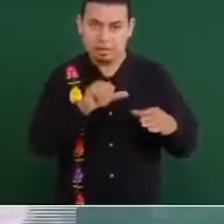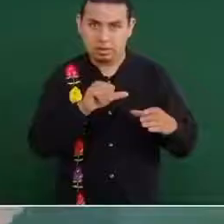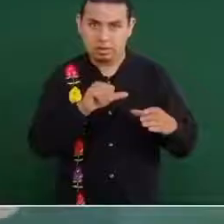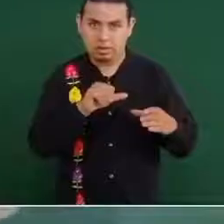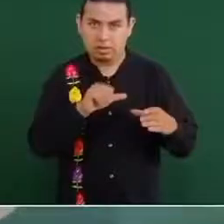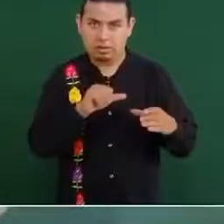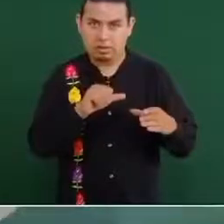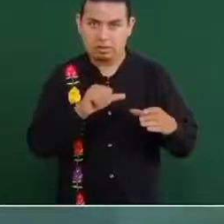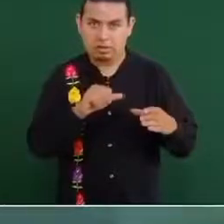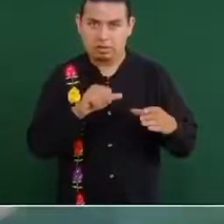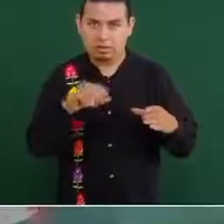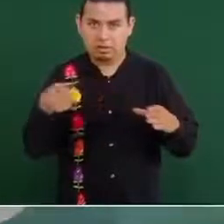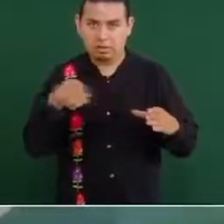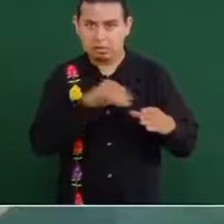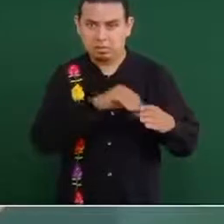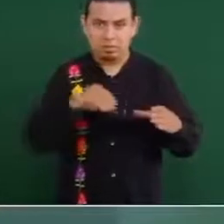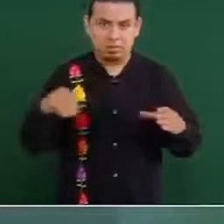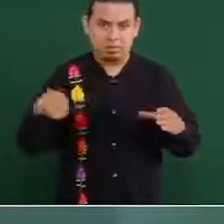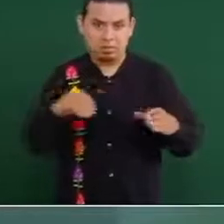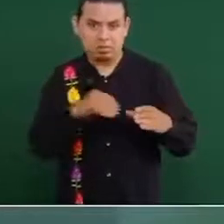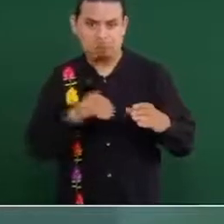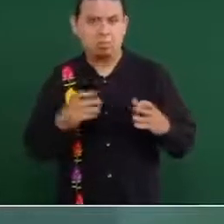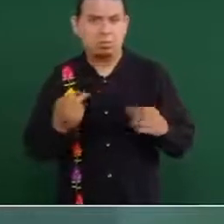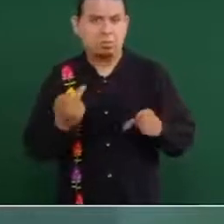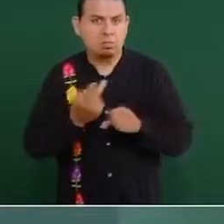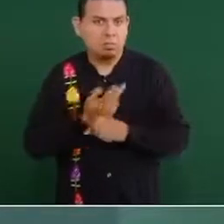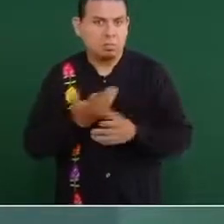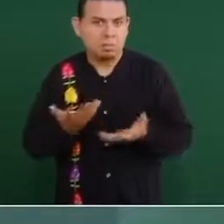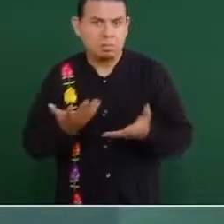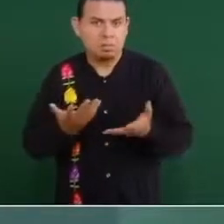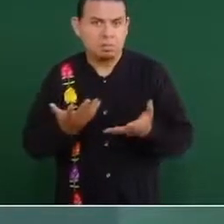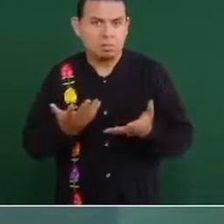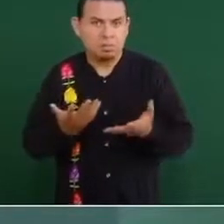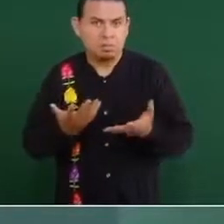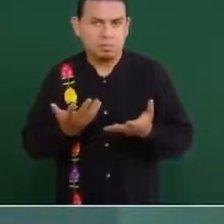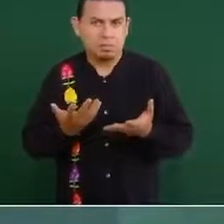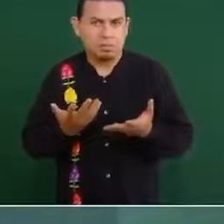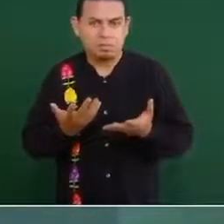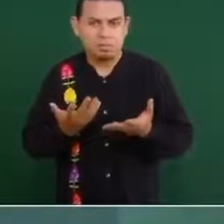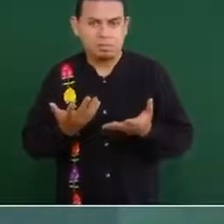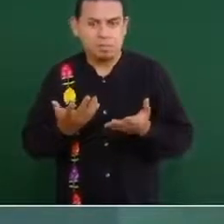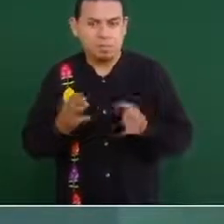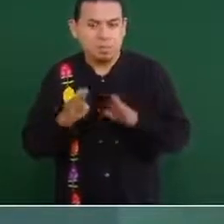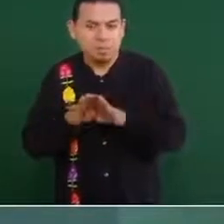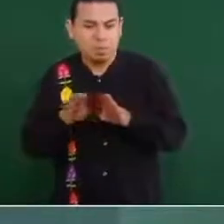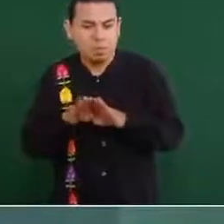que es entonces lo que quieren, que